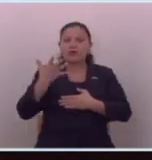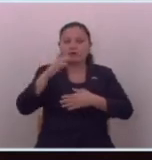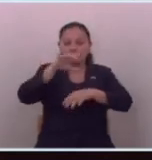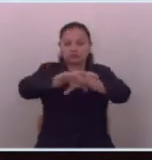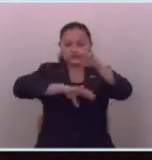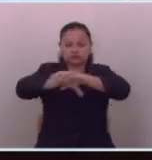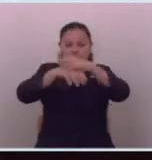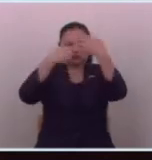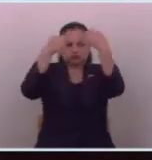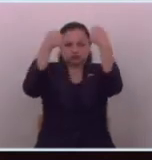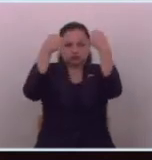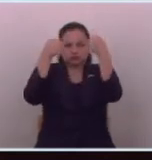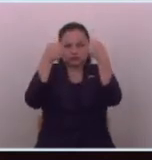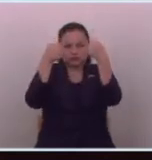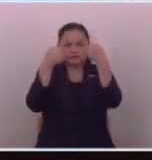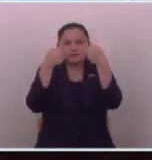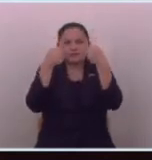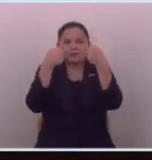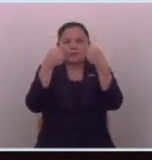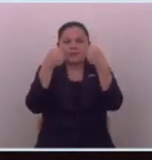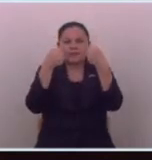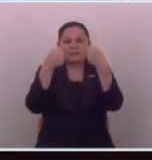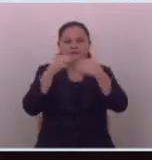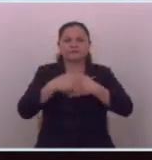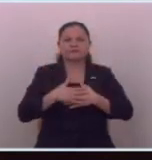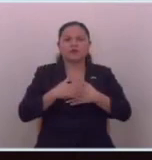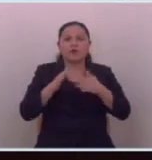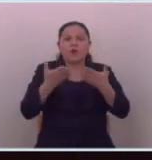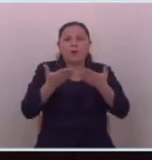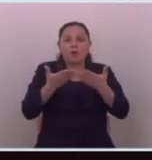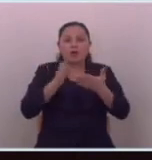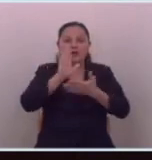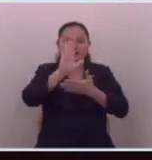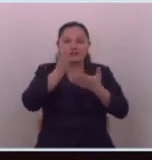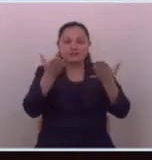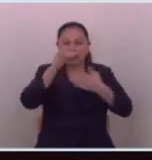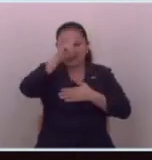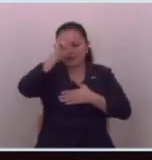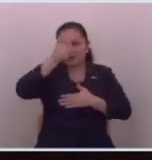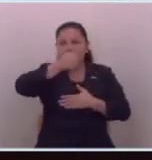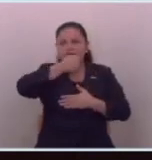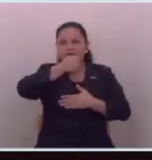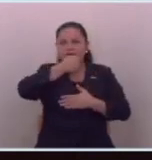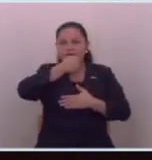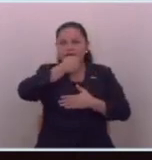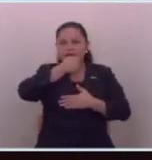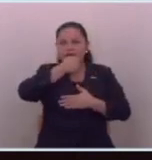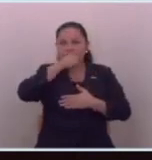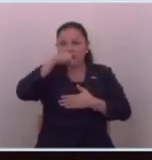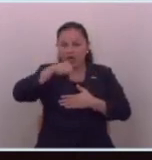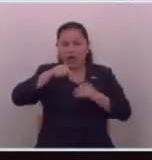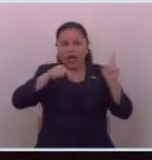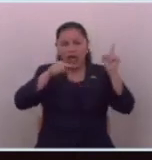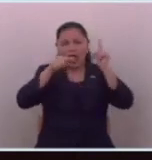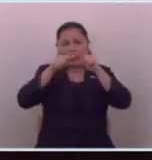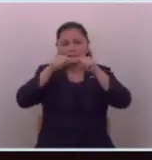capturado por cumplir su labor como periodista hasta el día de hoy